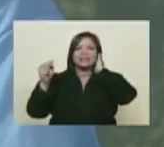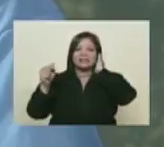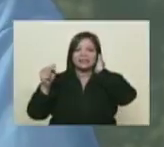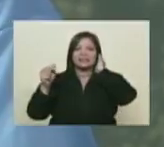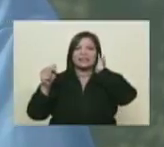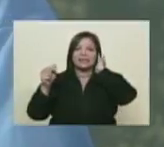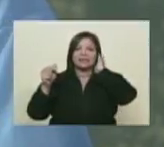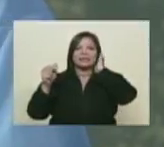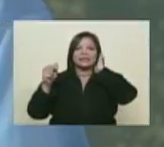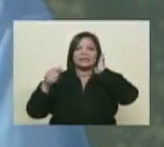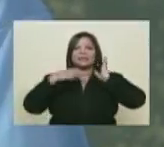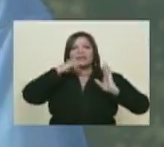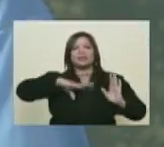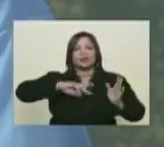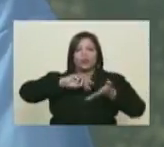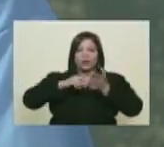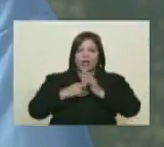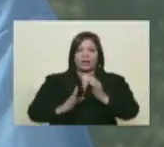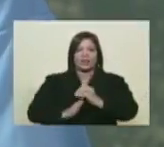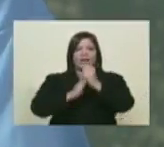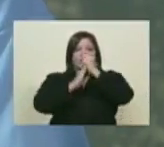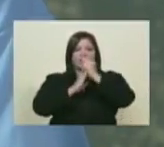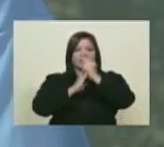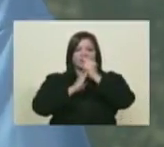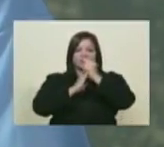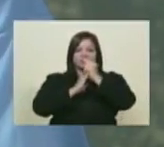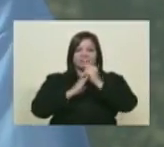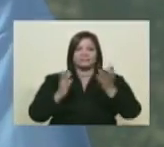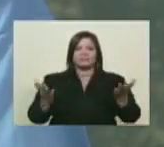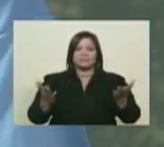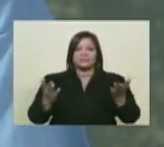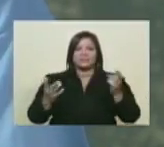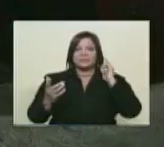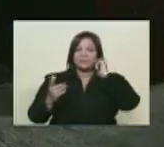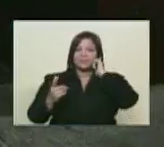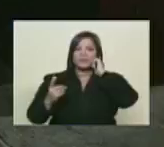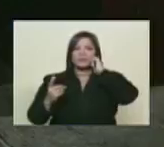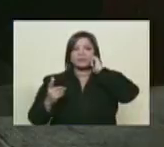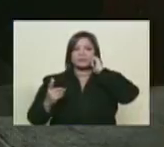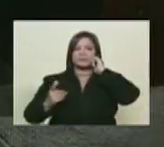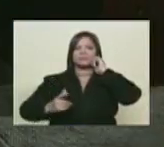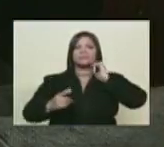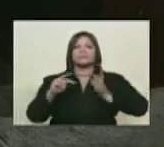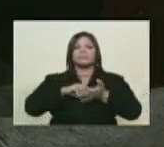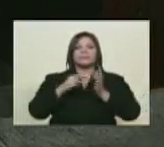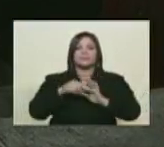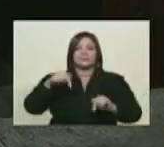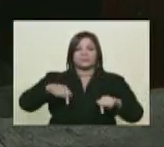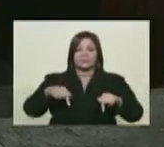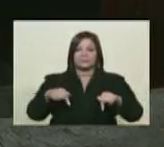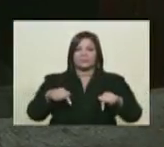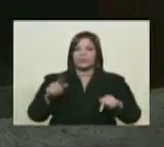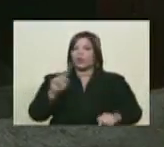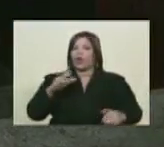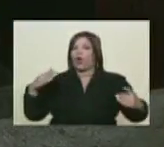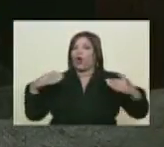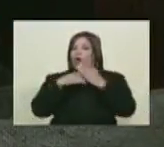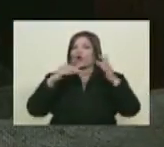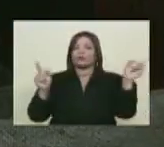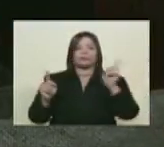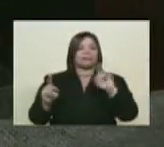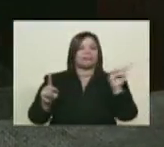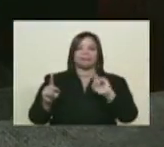revisión histórica de su liberación. En sí mismo, aunque quiero decir esto, que no es contradictorio,